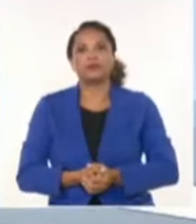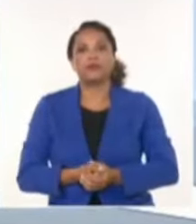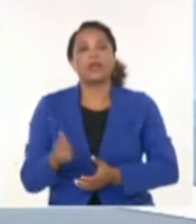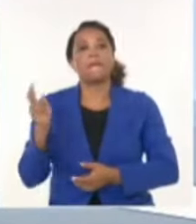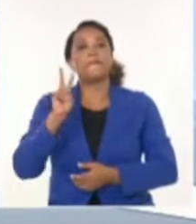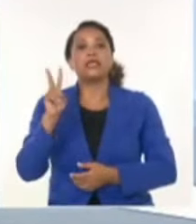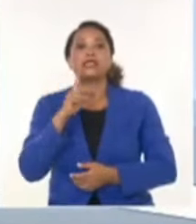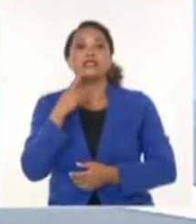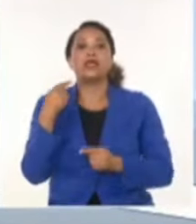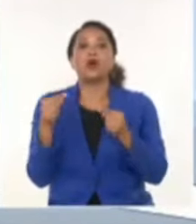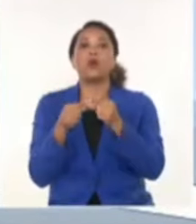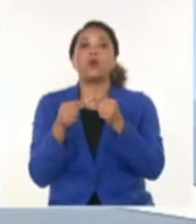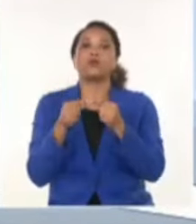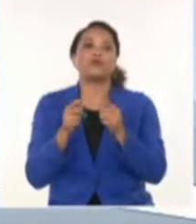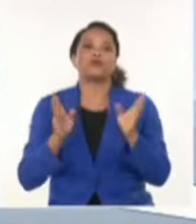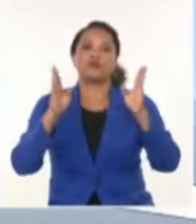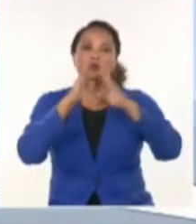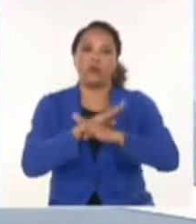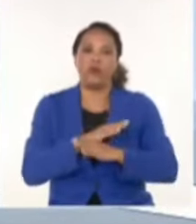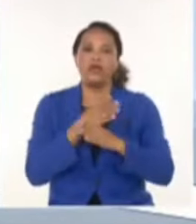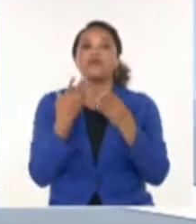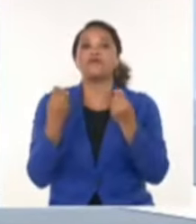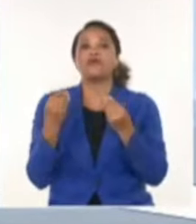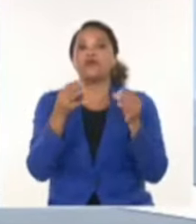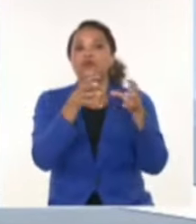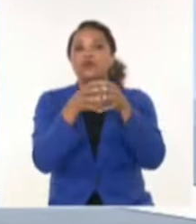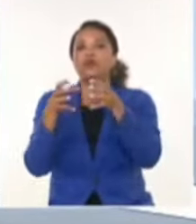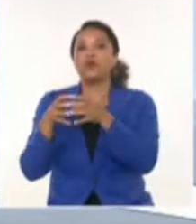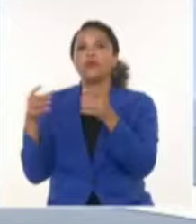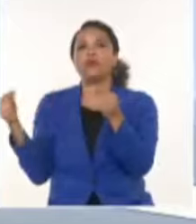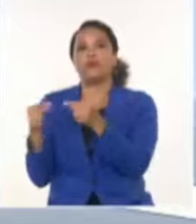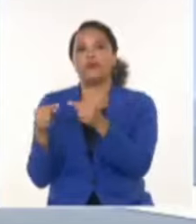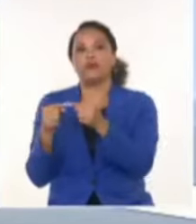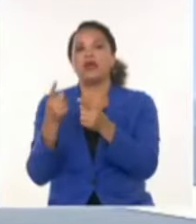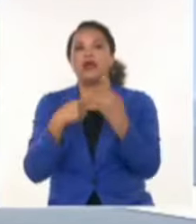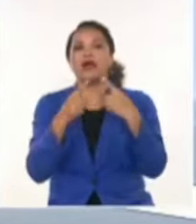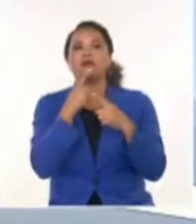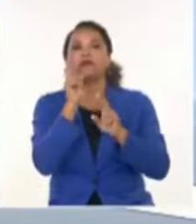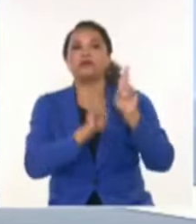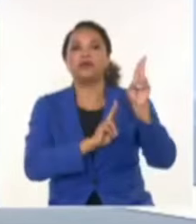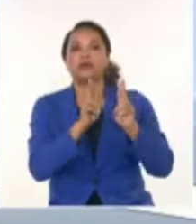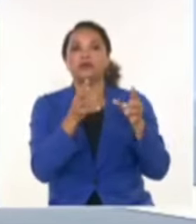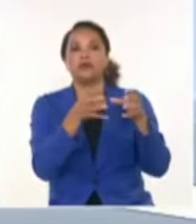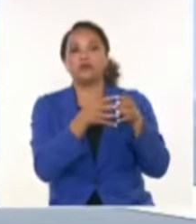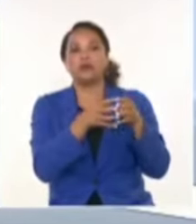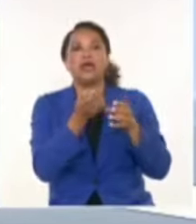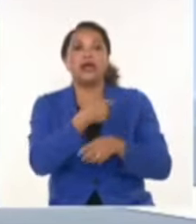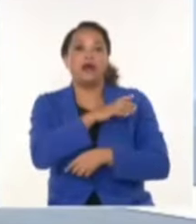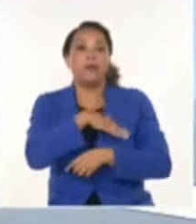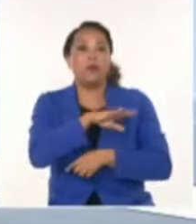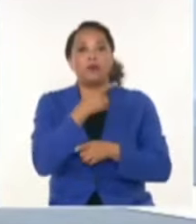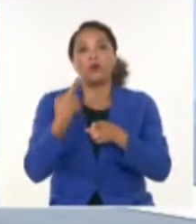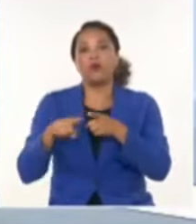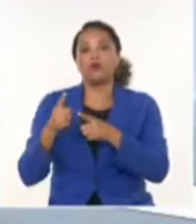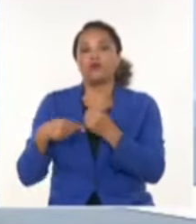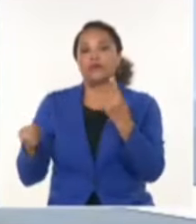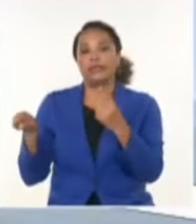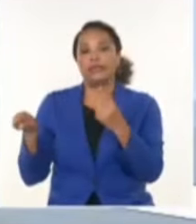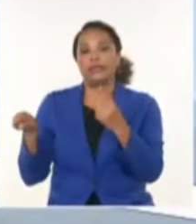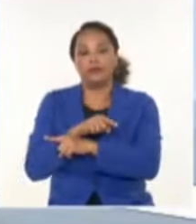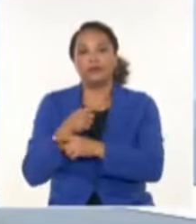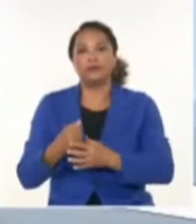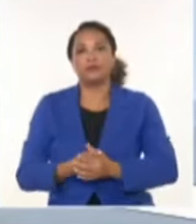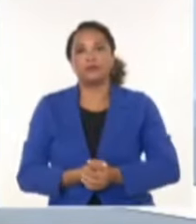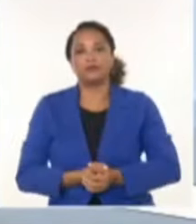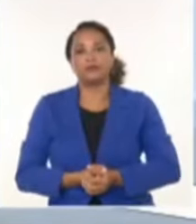no hay una oposición, sino muchas oposiciones, algunas tan de derecha y capitalistas como cualquier otra, pero que entienden de nacionalismo y paz.